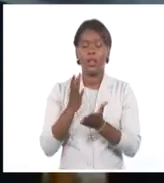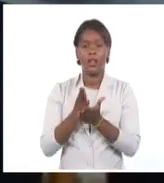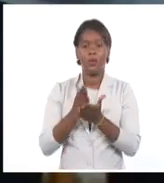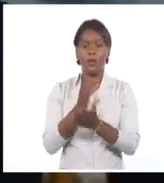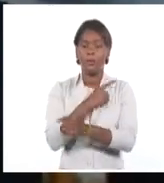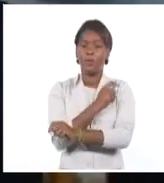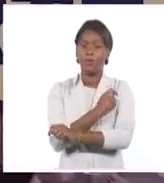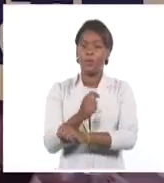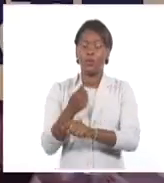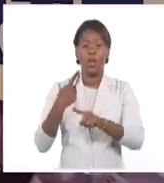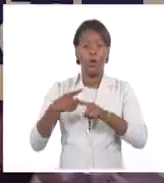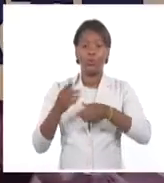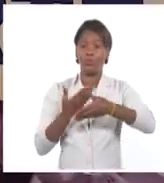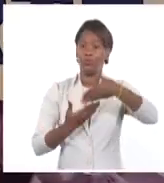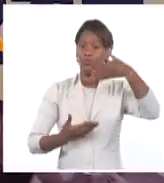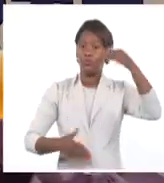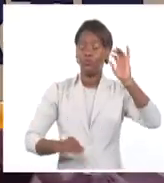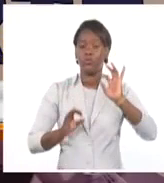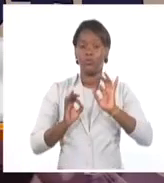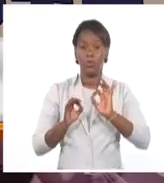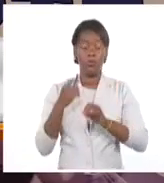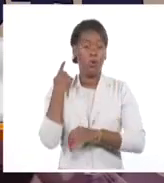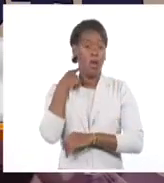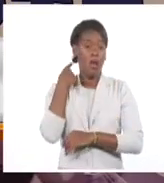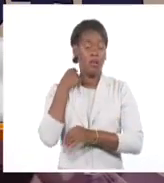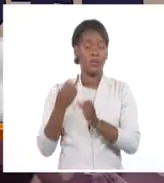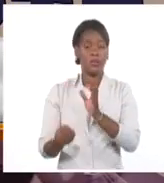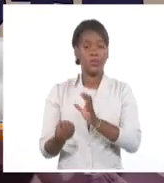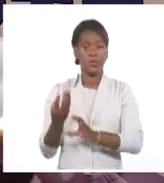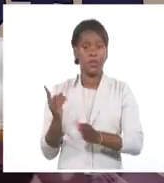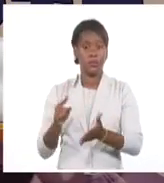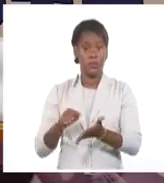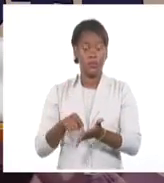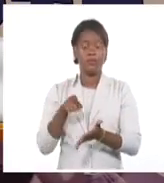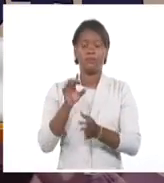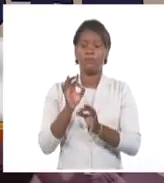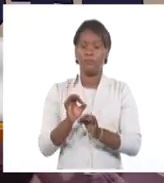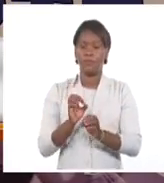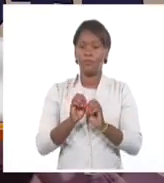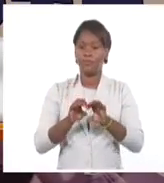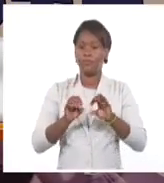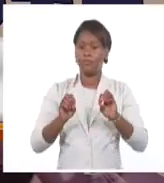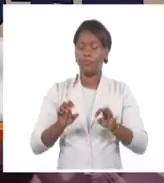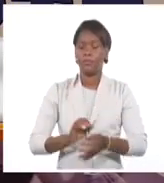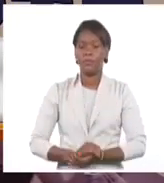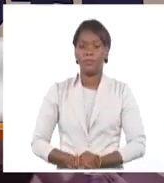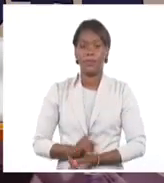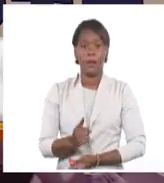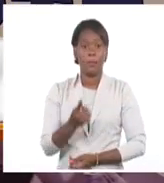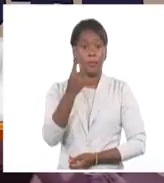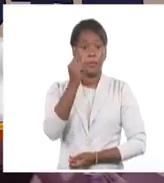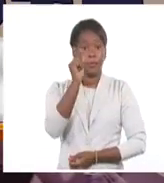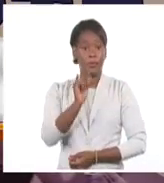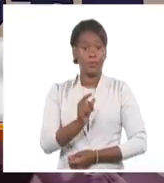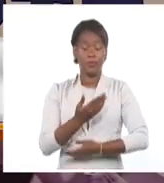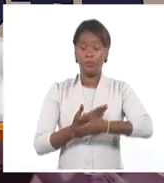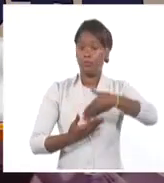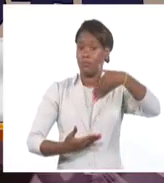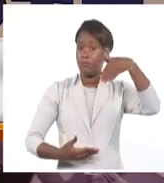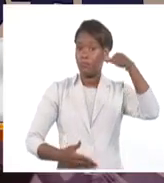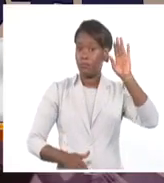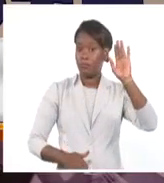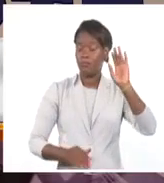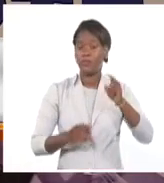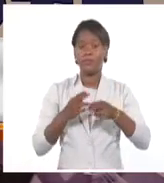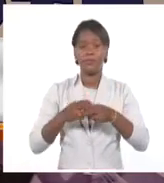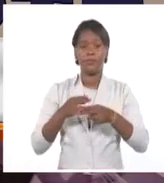del Ballet Nacional de Cuba. Hemos hecho una clase de duoclásico con otro primer bailarín, Ernesto Álvarez.